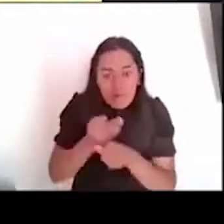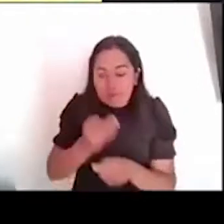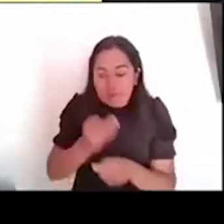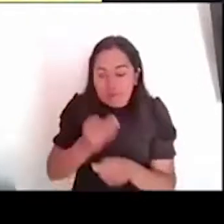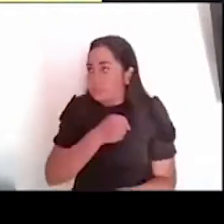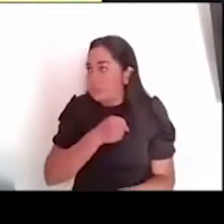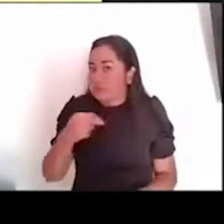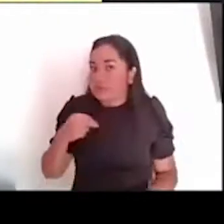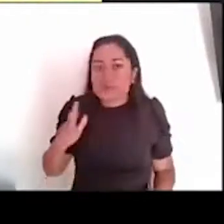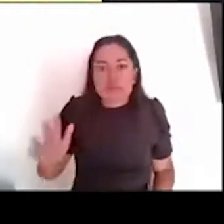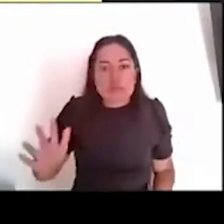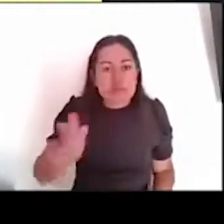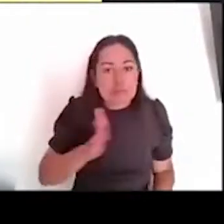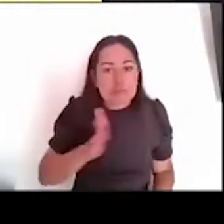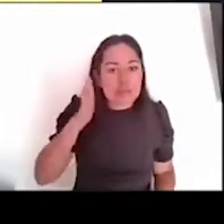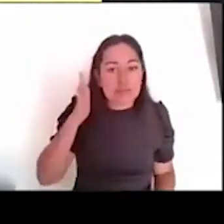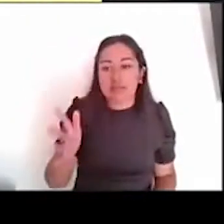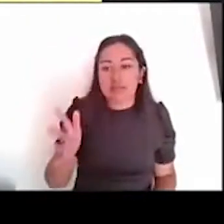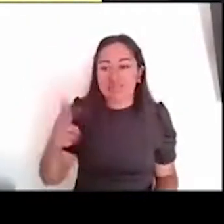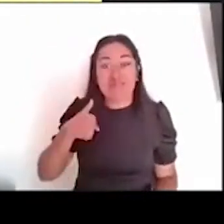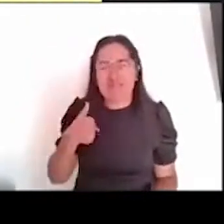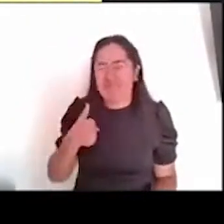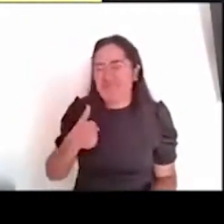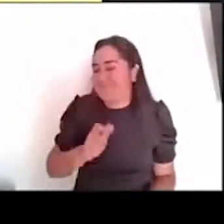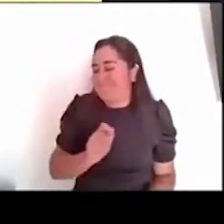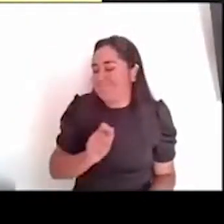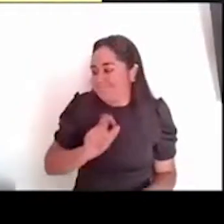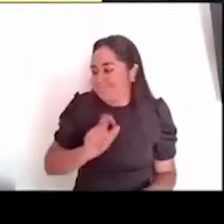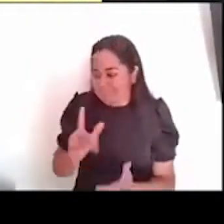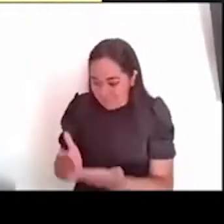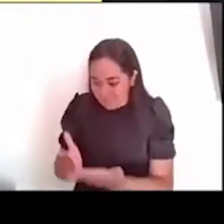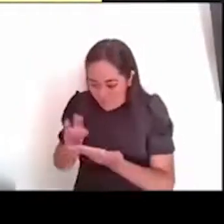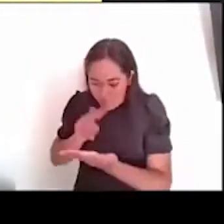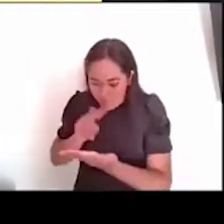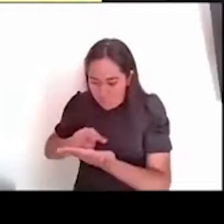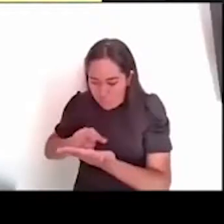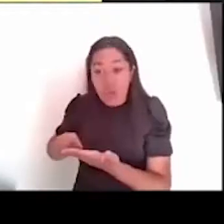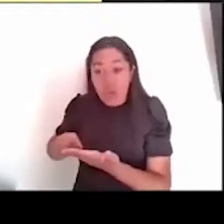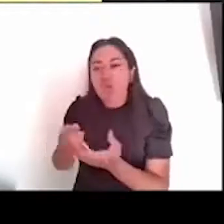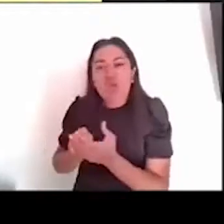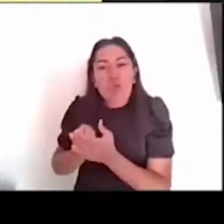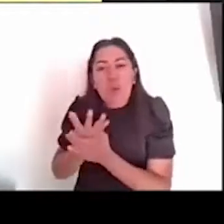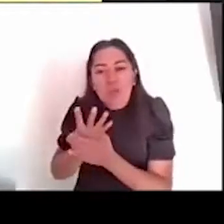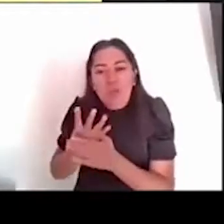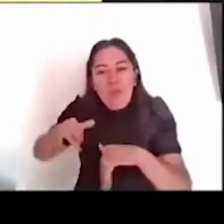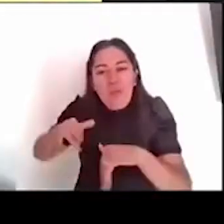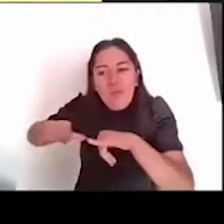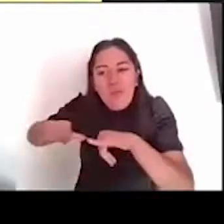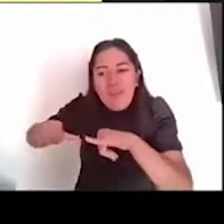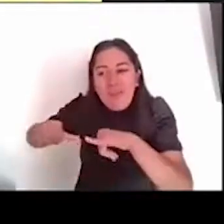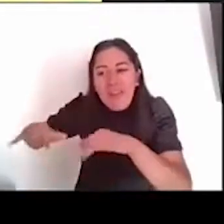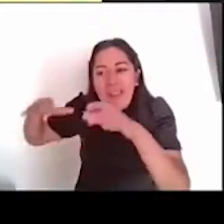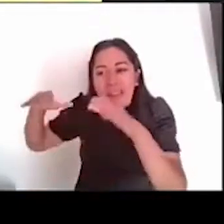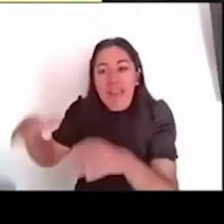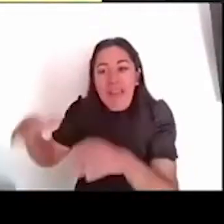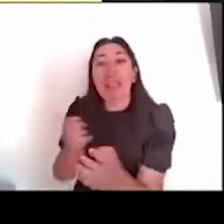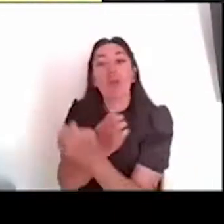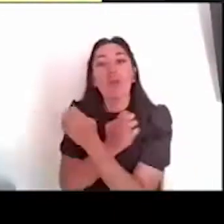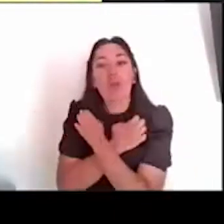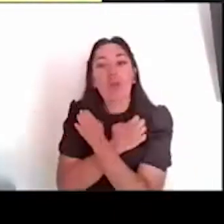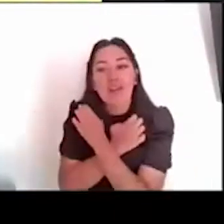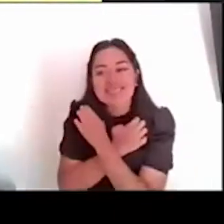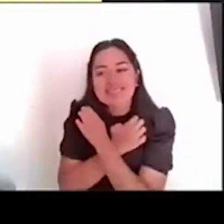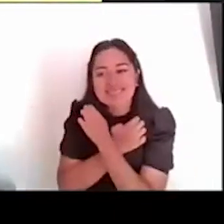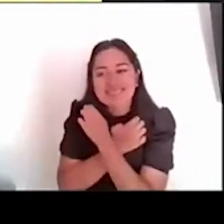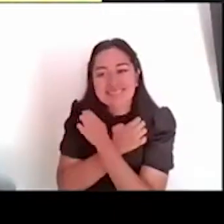tenido la, el privilegio de tener la primicia, es este nuevo espacio, este nuevo espacio educativo que van a abrir en